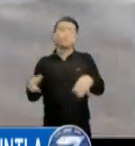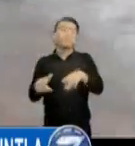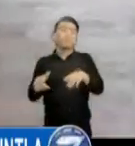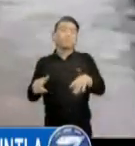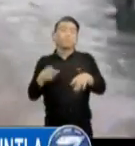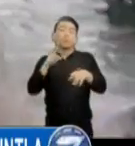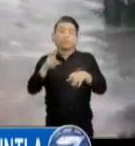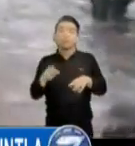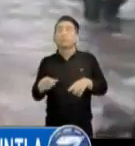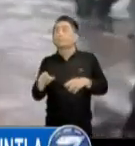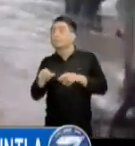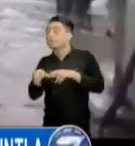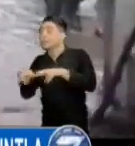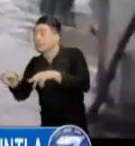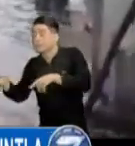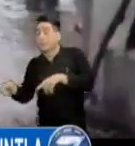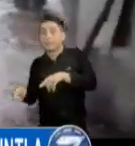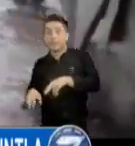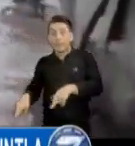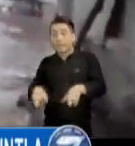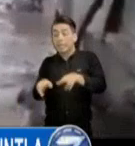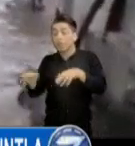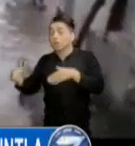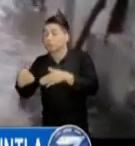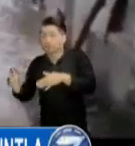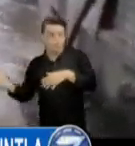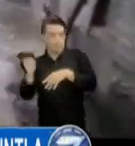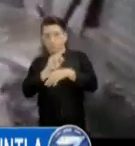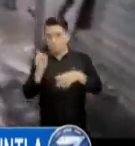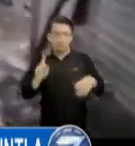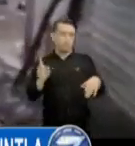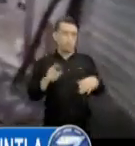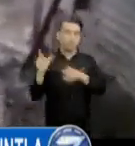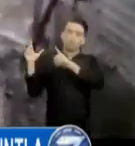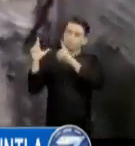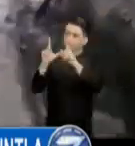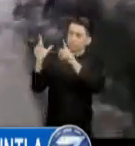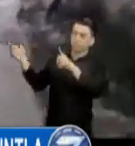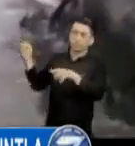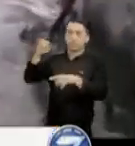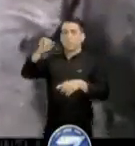acercarse a la orilla de los ríos. Con imágenes de Ana Vásquez, reportó Julio Arriola.